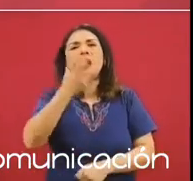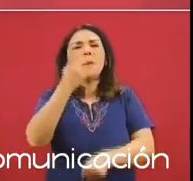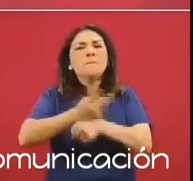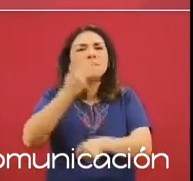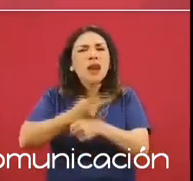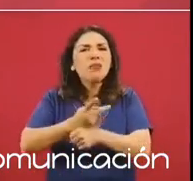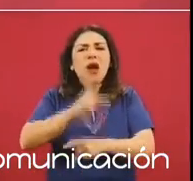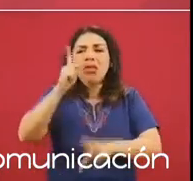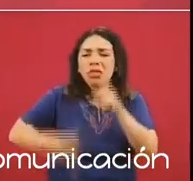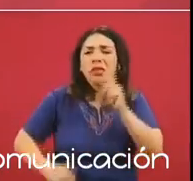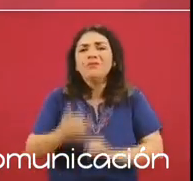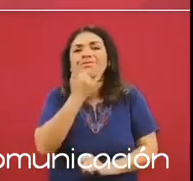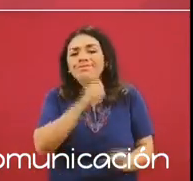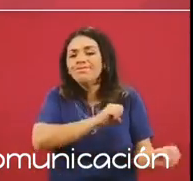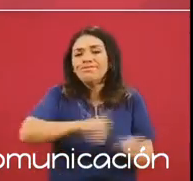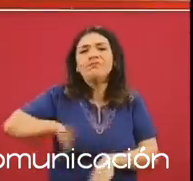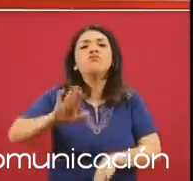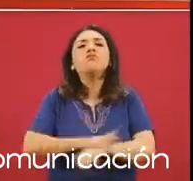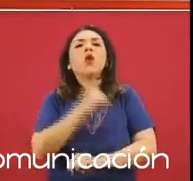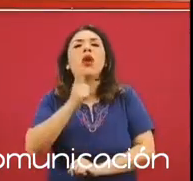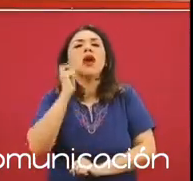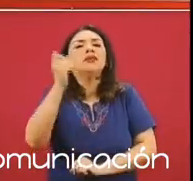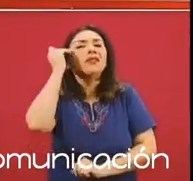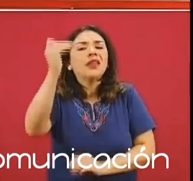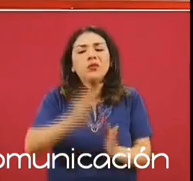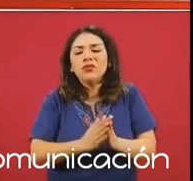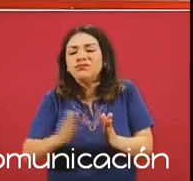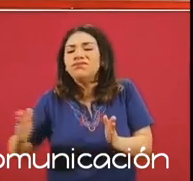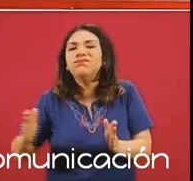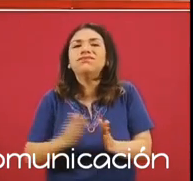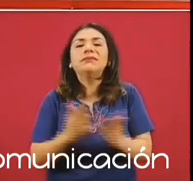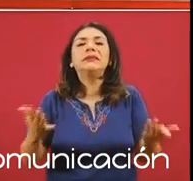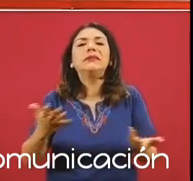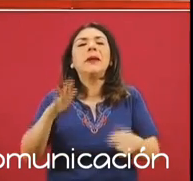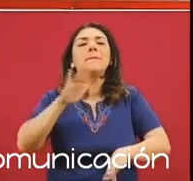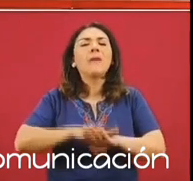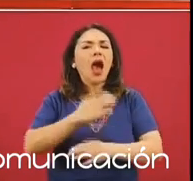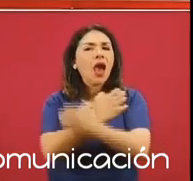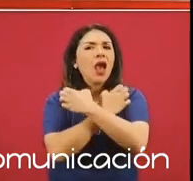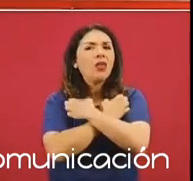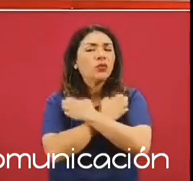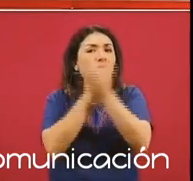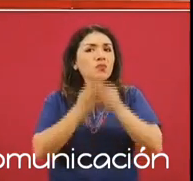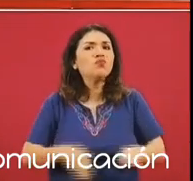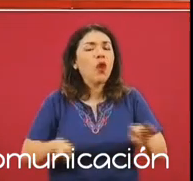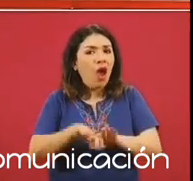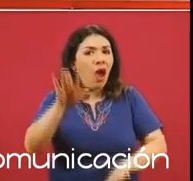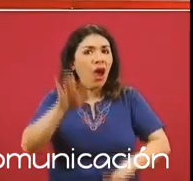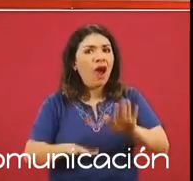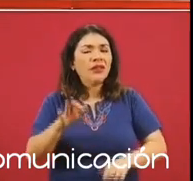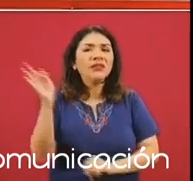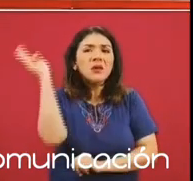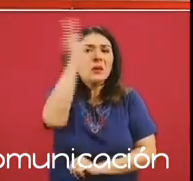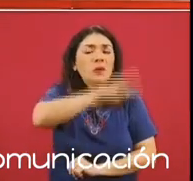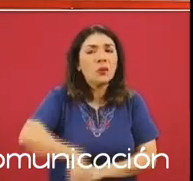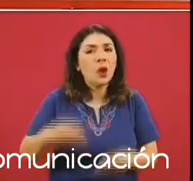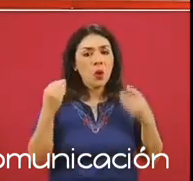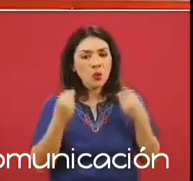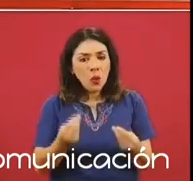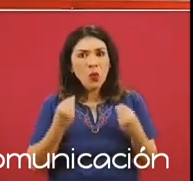preparatoria, justamente porque es una etapa en la educación que es muy frágil, donde muchos,